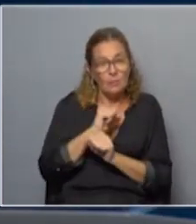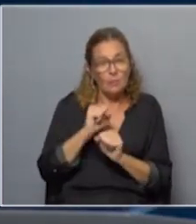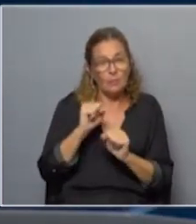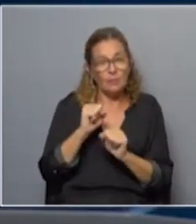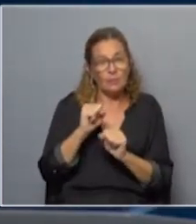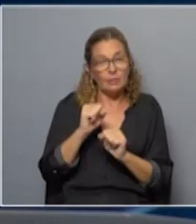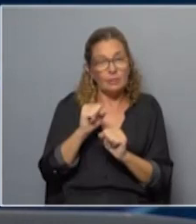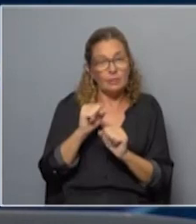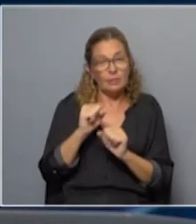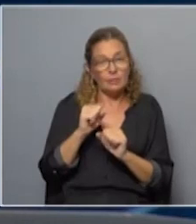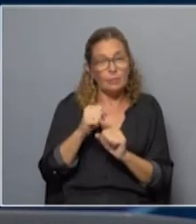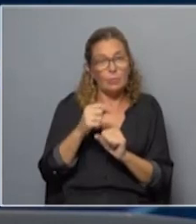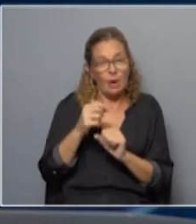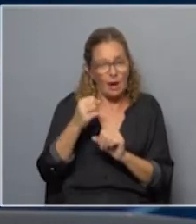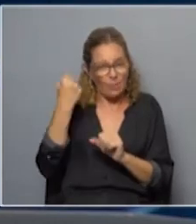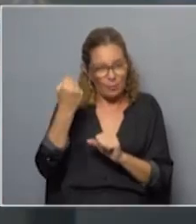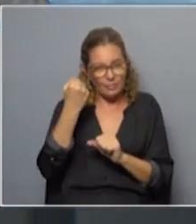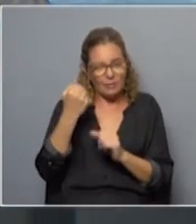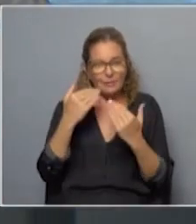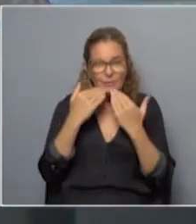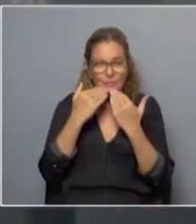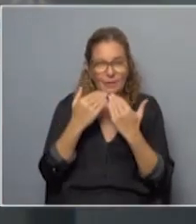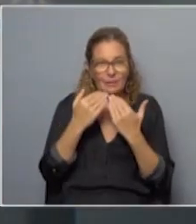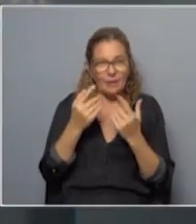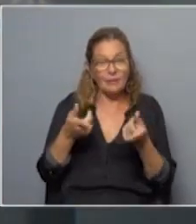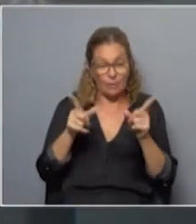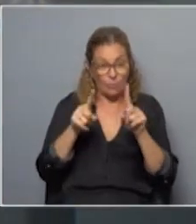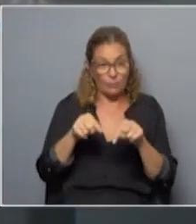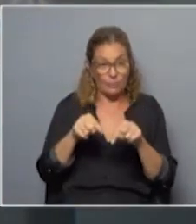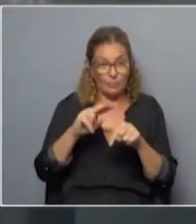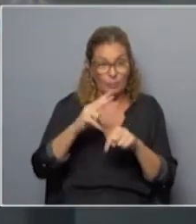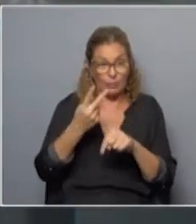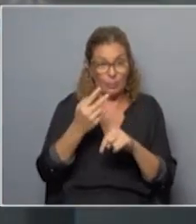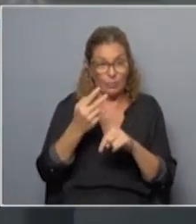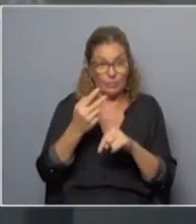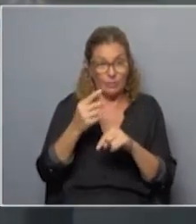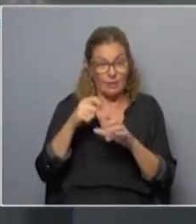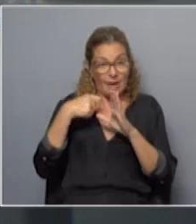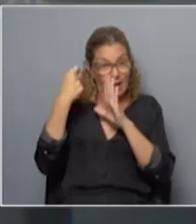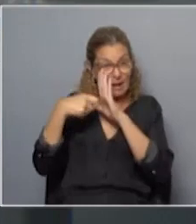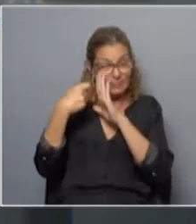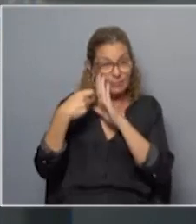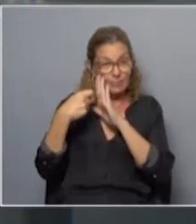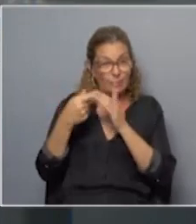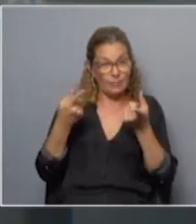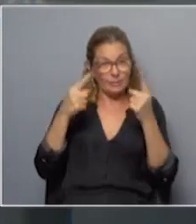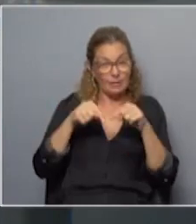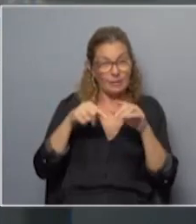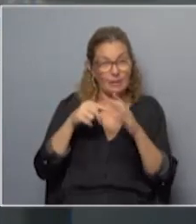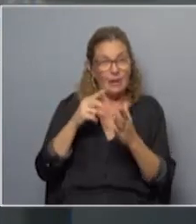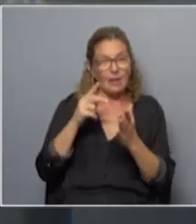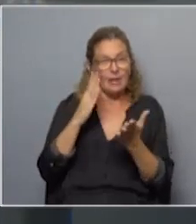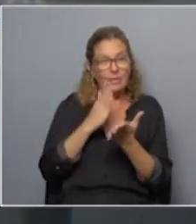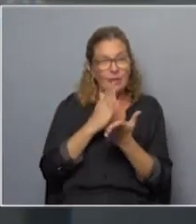ser una voz amplificada. Muchas gracias. Bueno, enseguida venimos con el segundo bloque de La Letra Chica. Nos vamos a meter con el tema de derechos